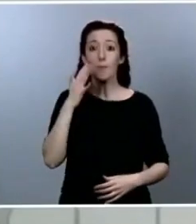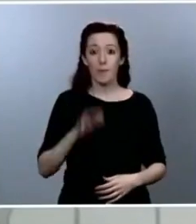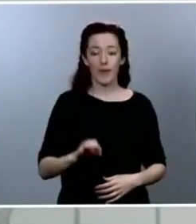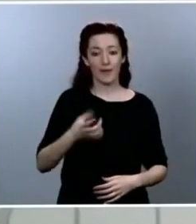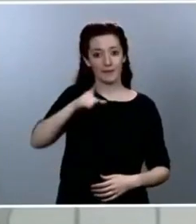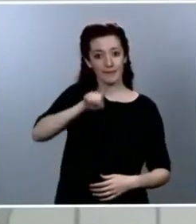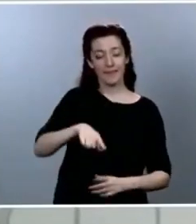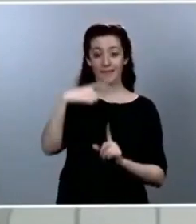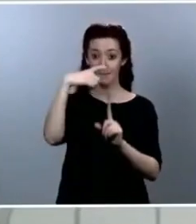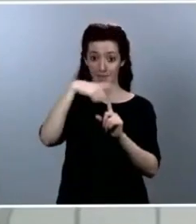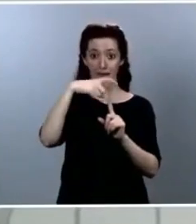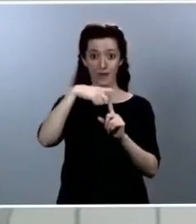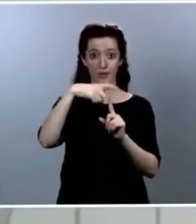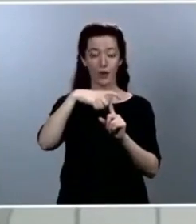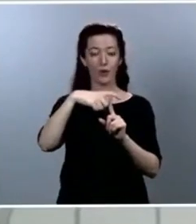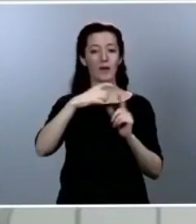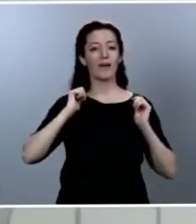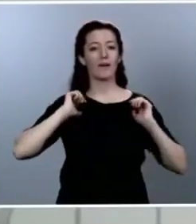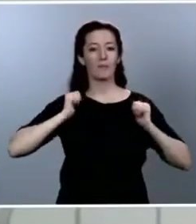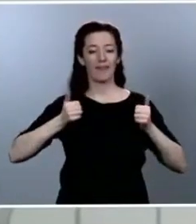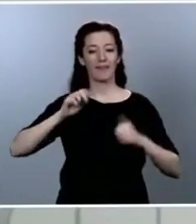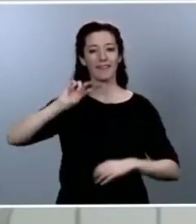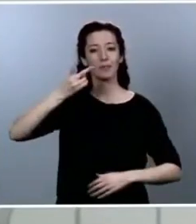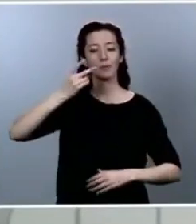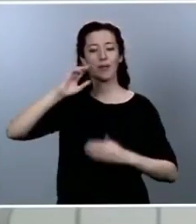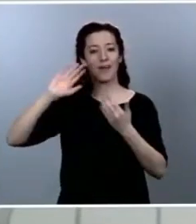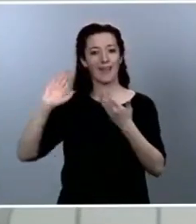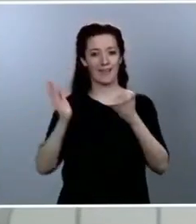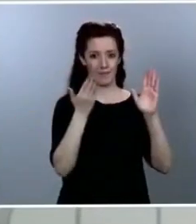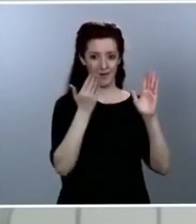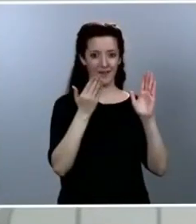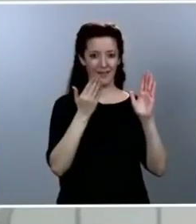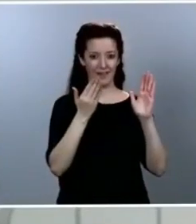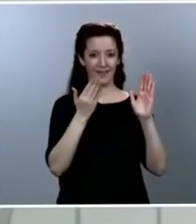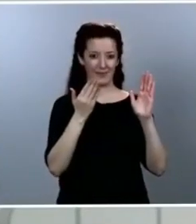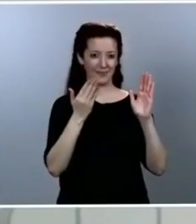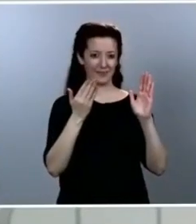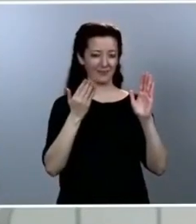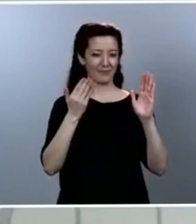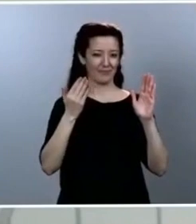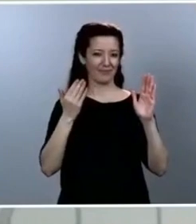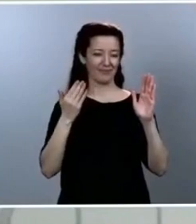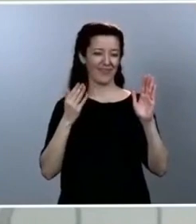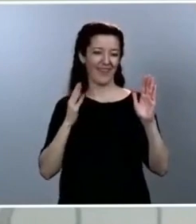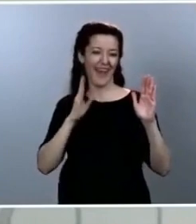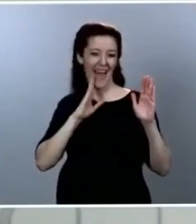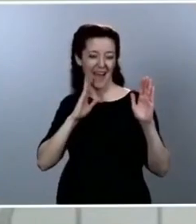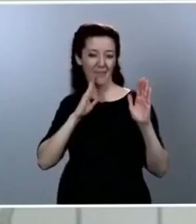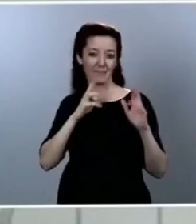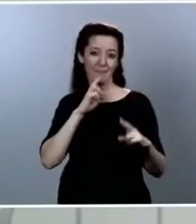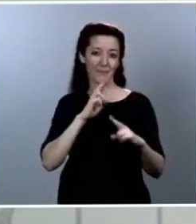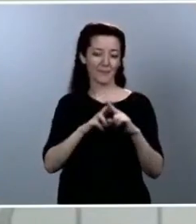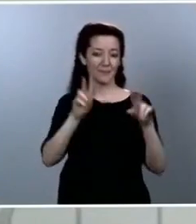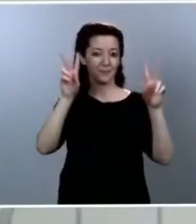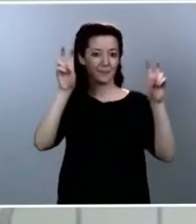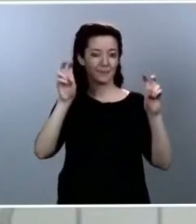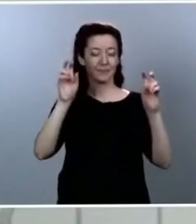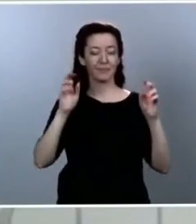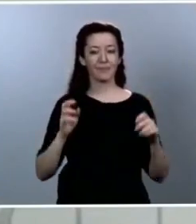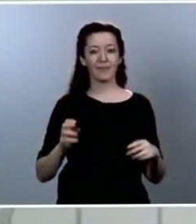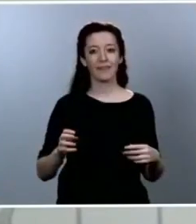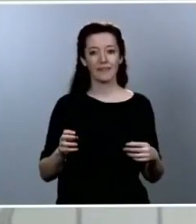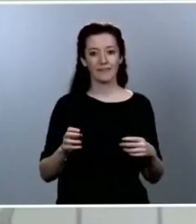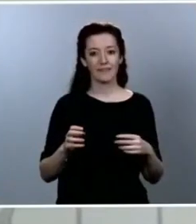de esta segunda etapa de la transición a la que he hecho referencia en anteriores comparecencias lo que vienen a calificar o a